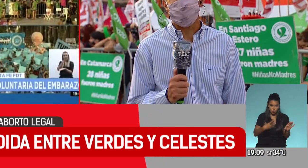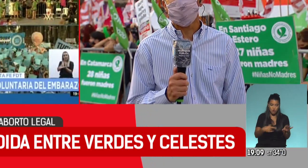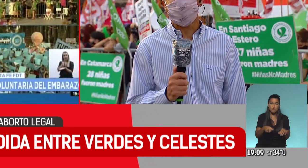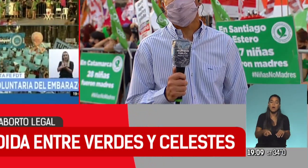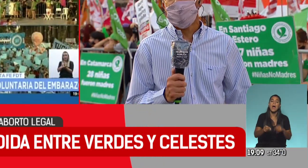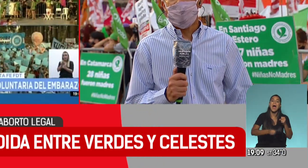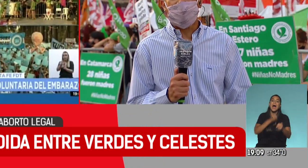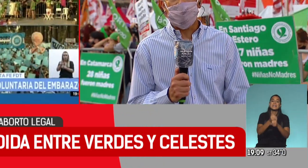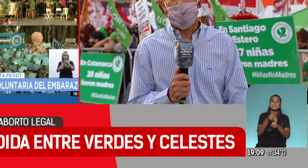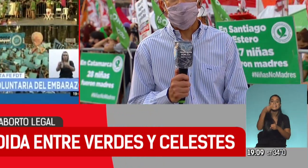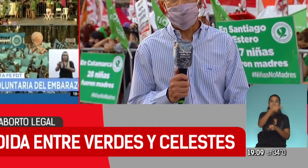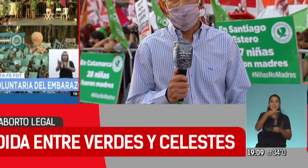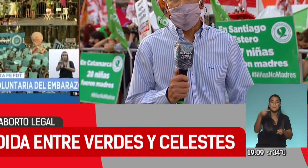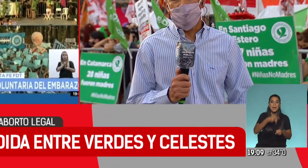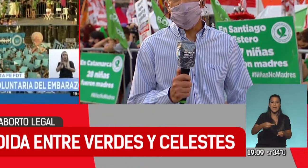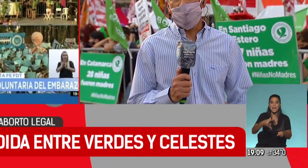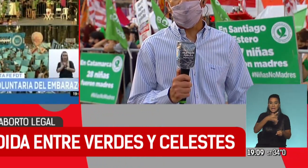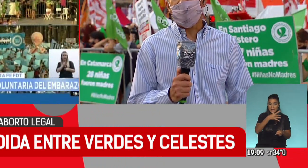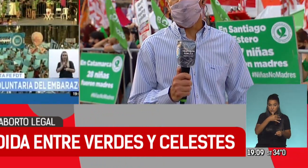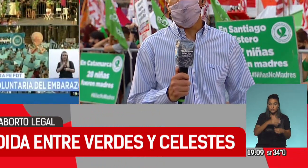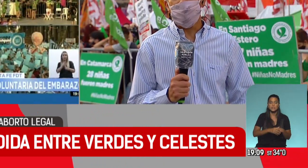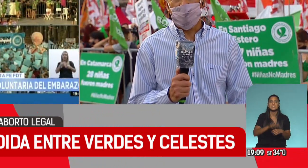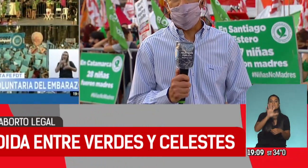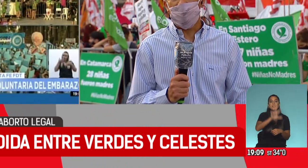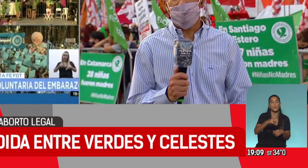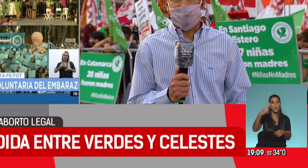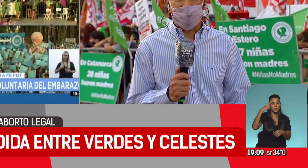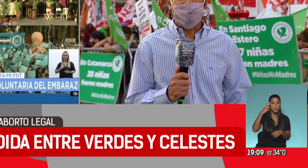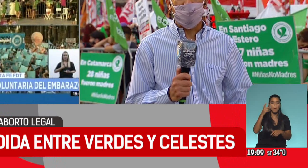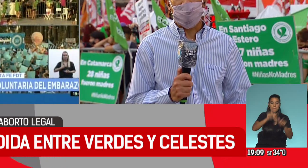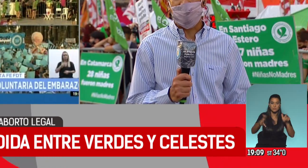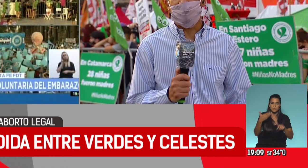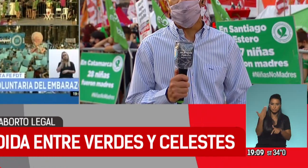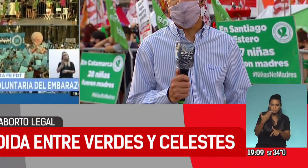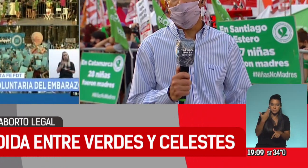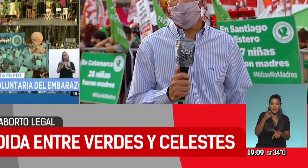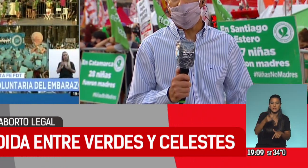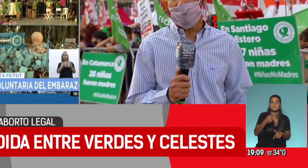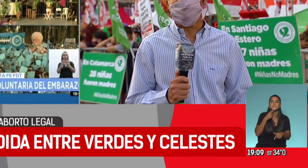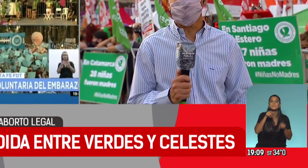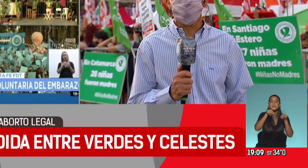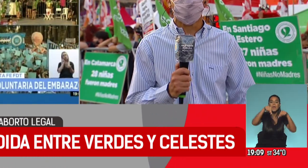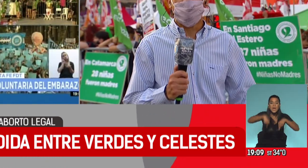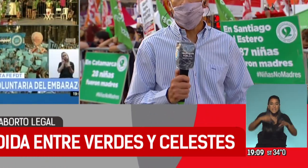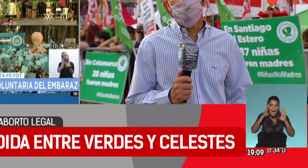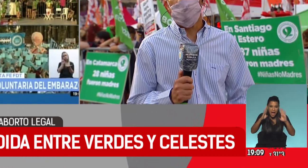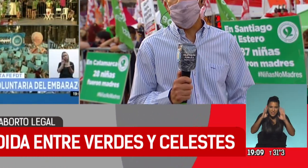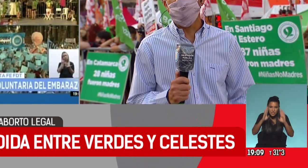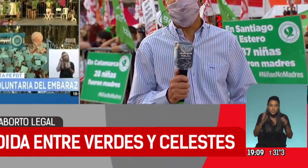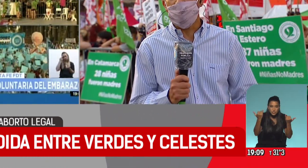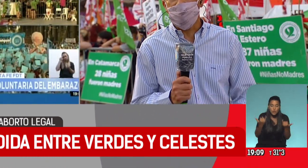la semana 14. Son 59 los oradores. Acá se los está escuchando con atención.